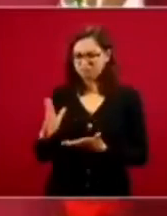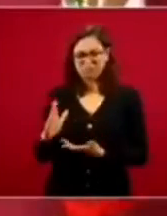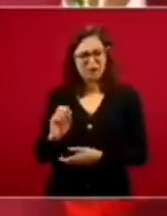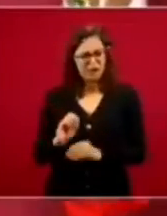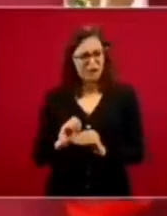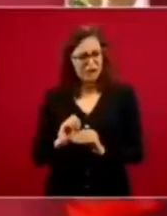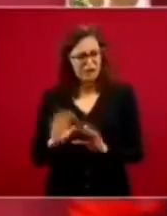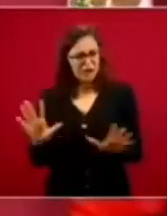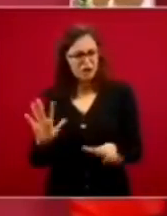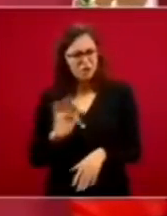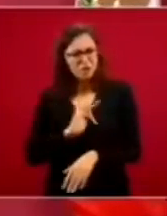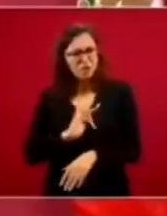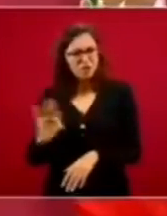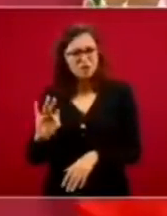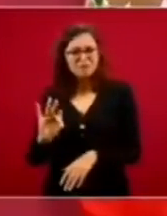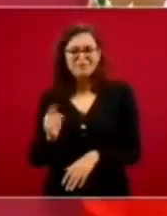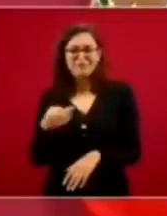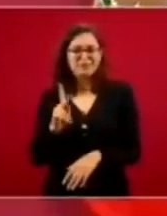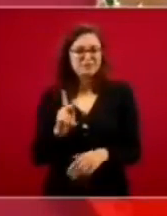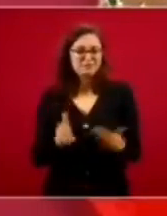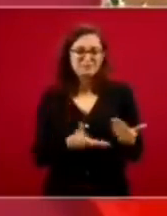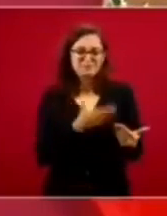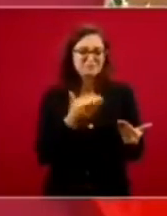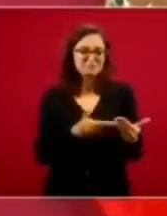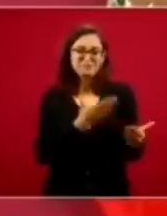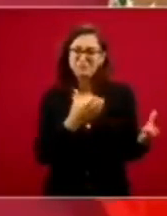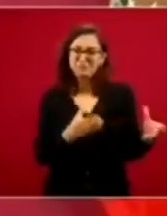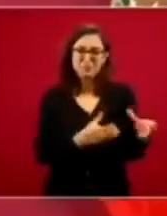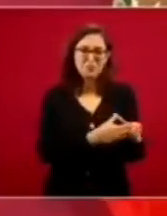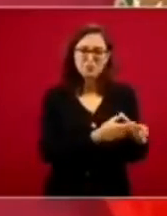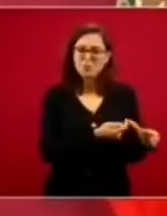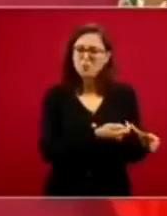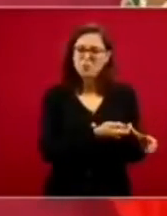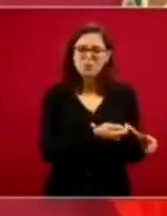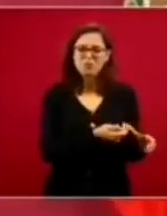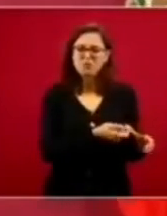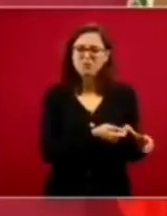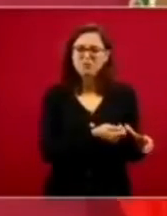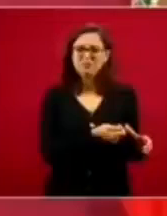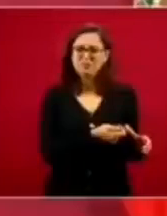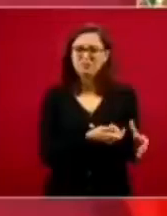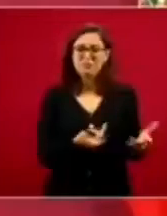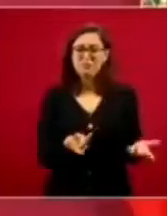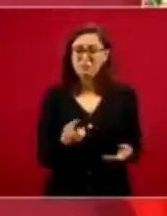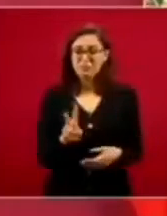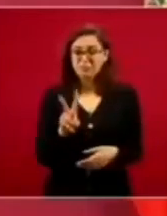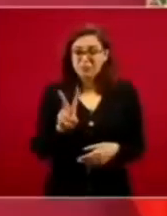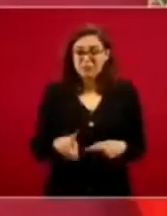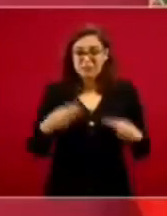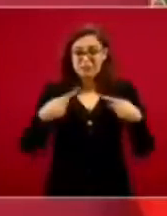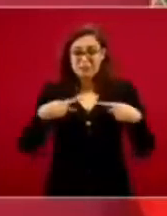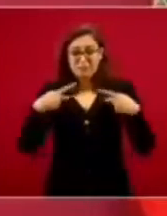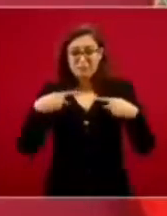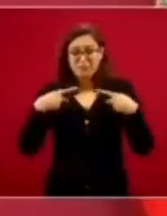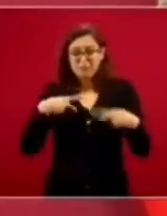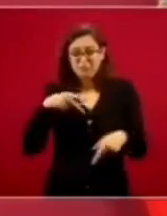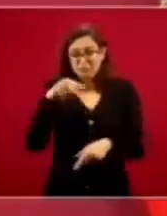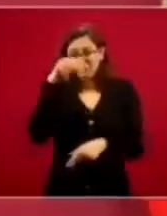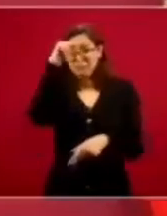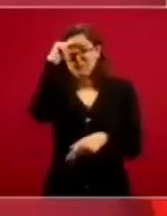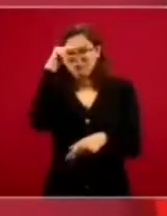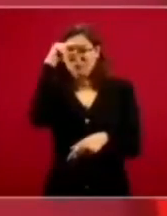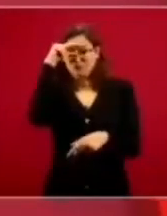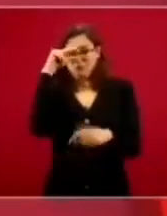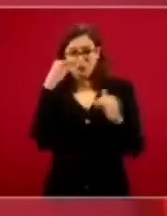por lo general, el académico, el intelectual en situaciones de